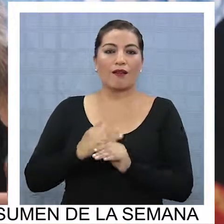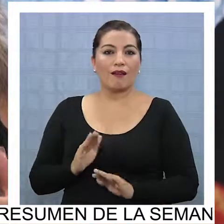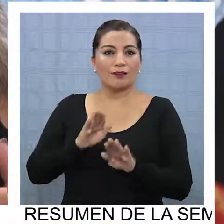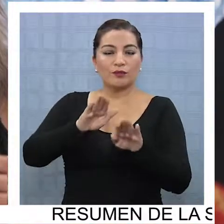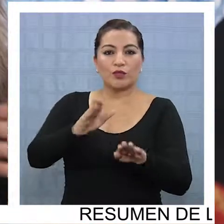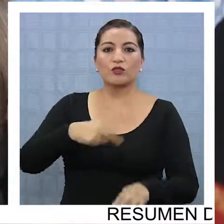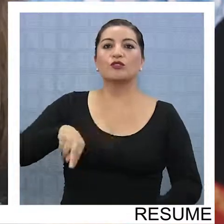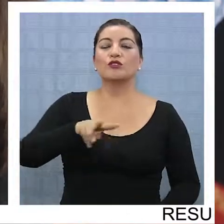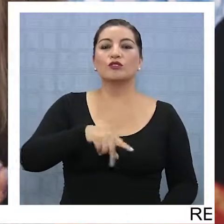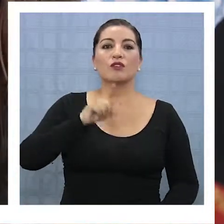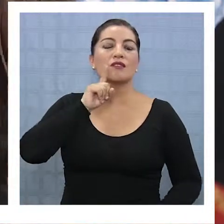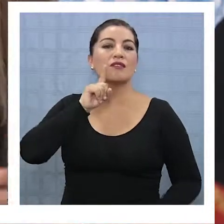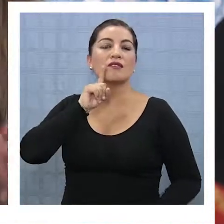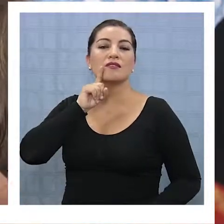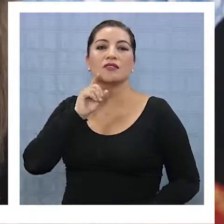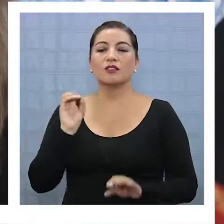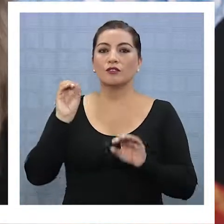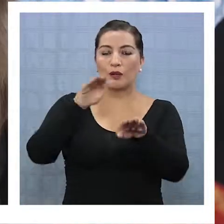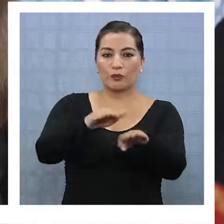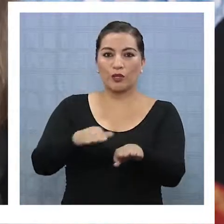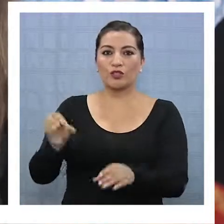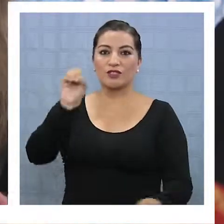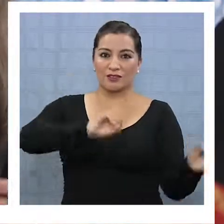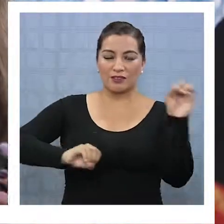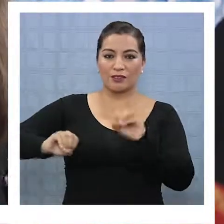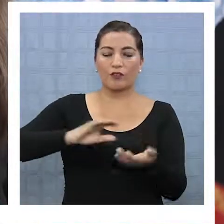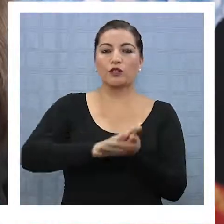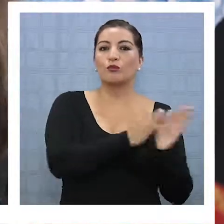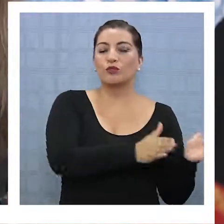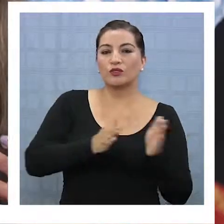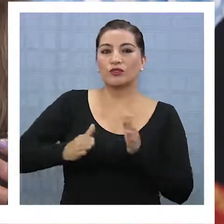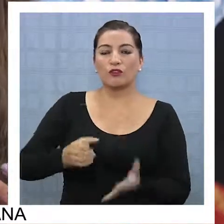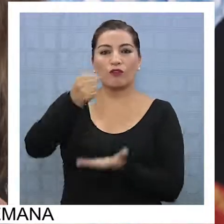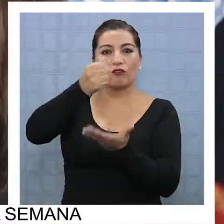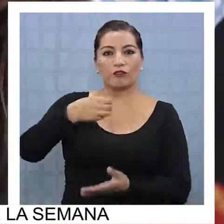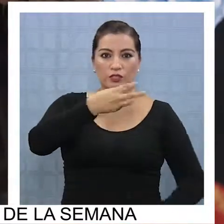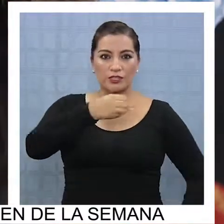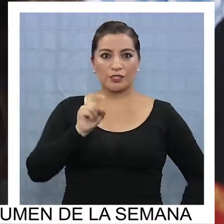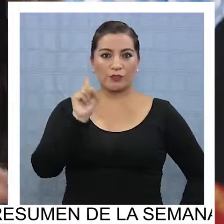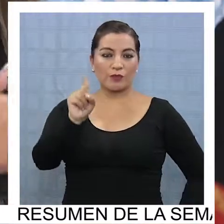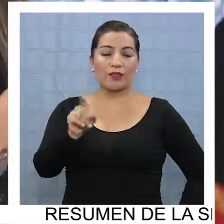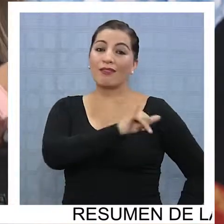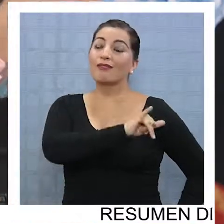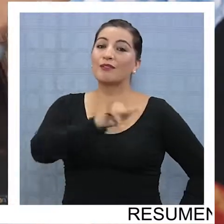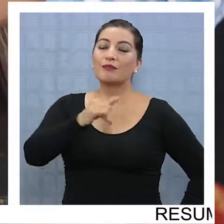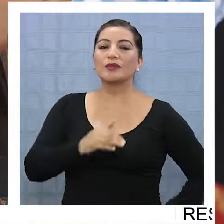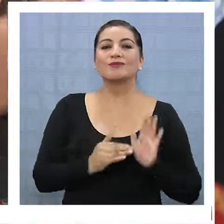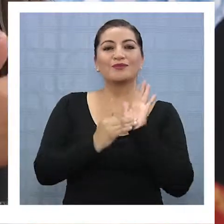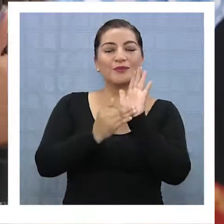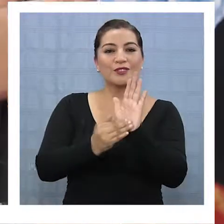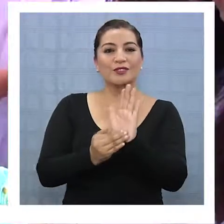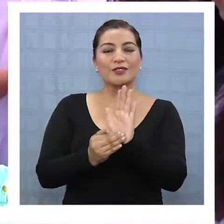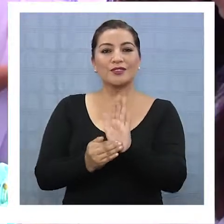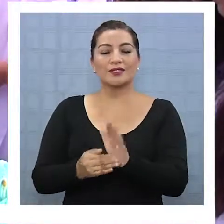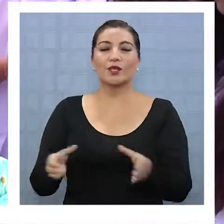apoyo. Nosotros entregamos asesoría científica durante todo el proceso, acceden a este fondo de 300 mil pesos y luego se presentan en congresos regionales. Algunas